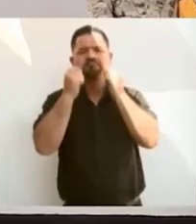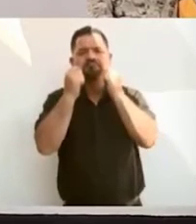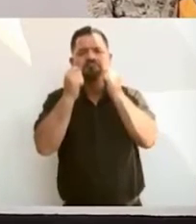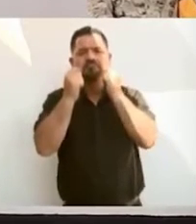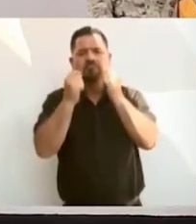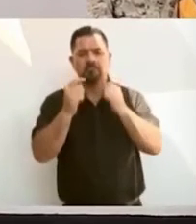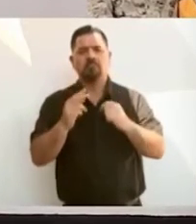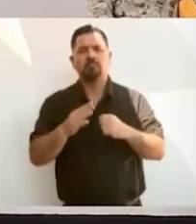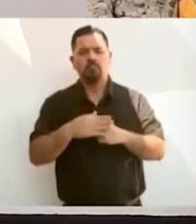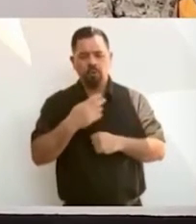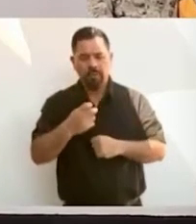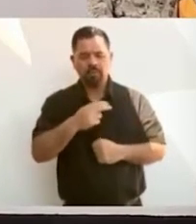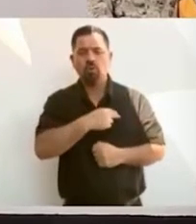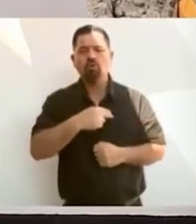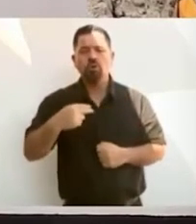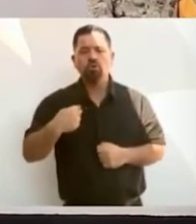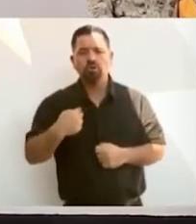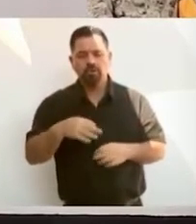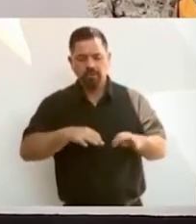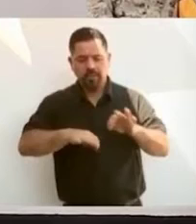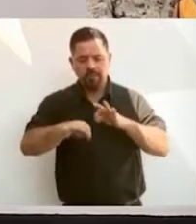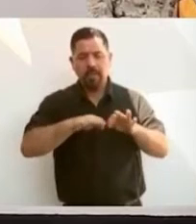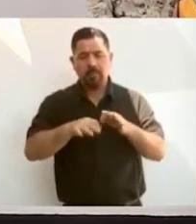públicas sanas. Además,